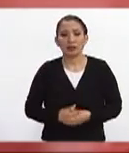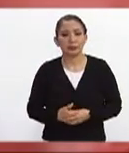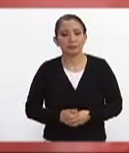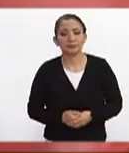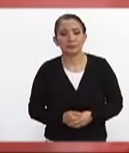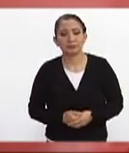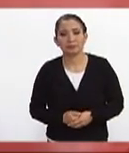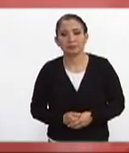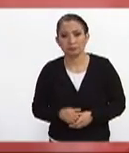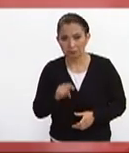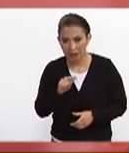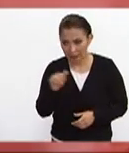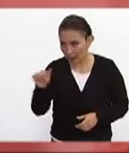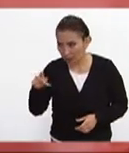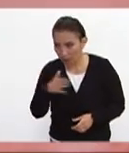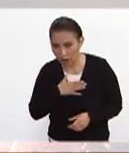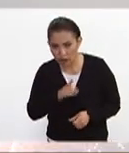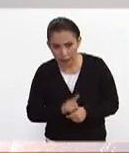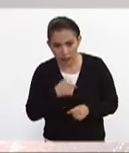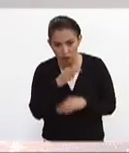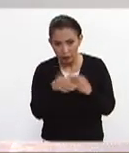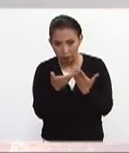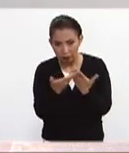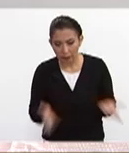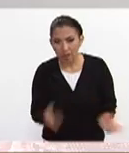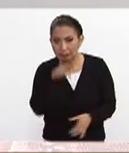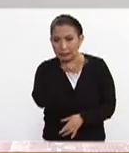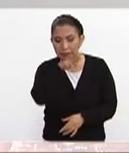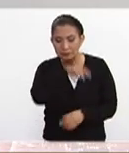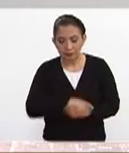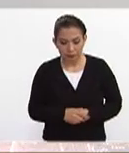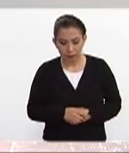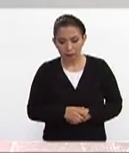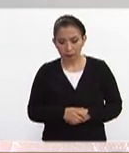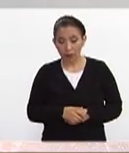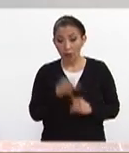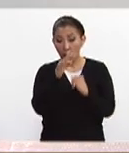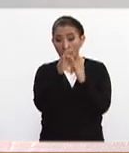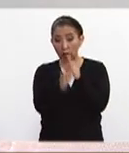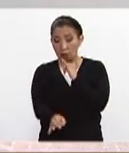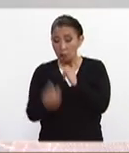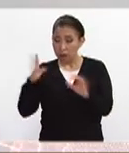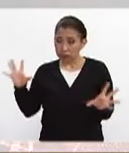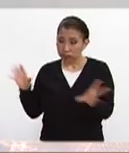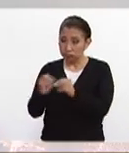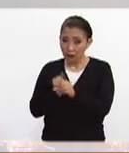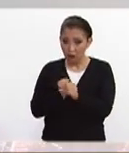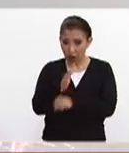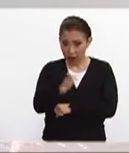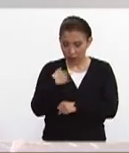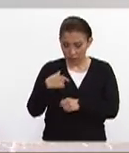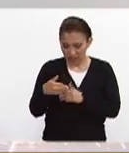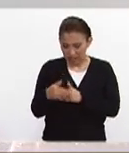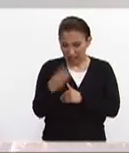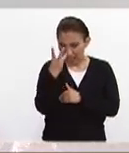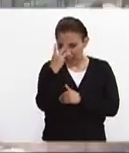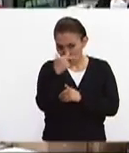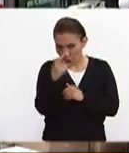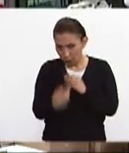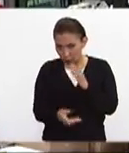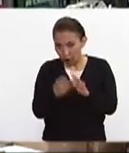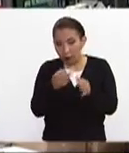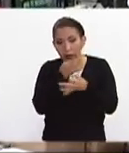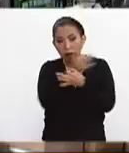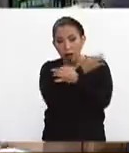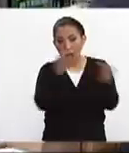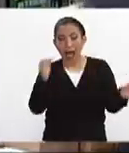como no Patiana buenos días y a toda la auditoría a ver rápidamente hasta el último corte que tenemos que actualizaremos en tres horas más o menos